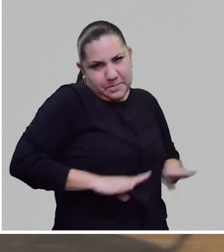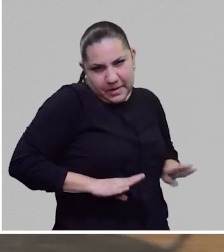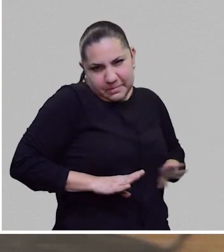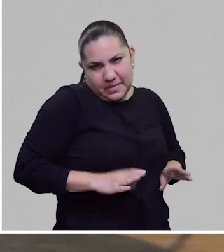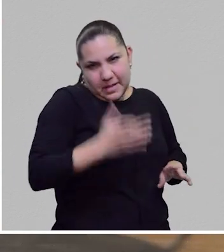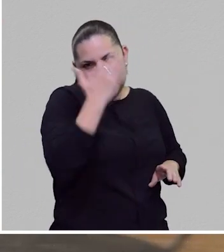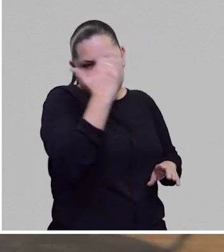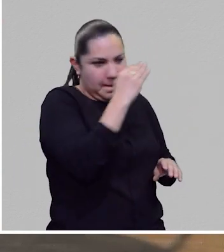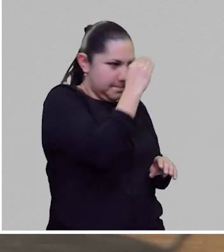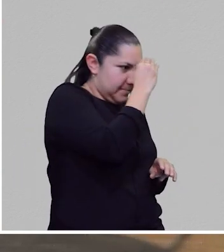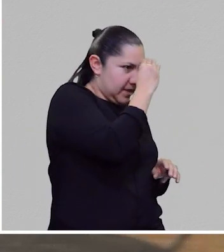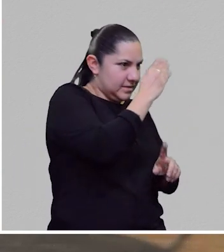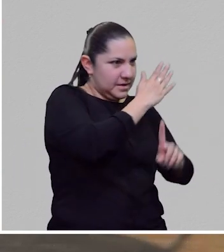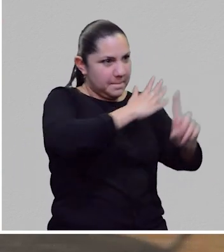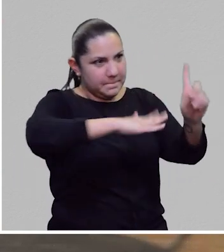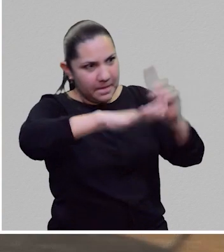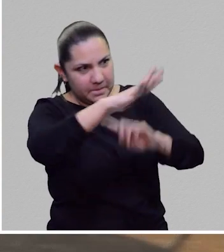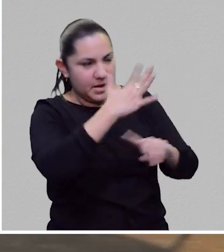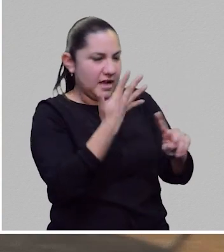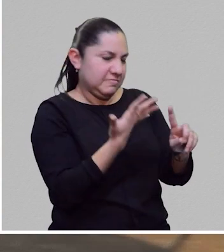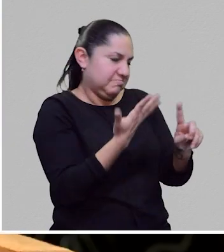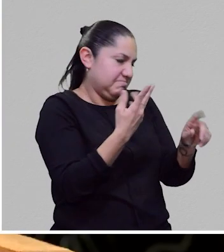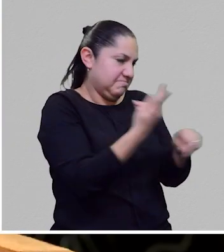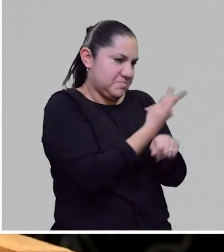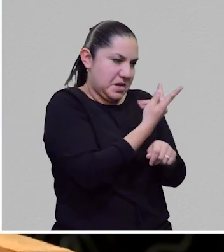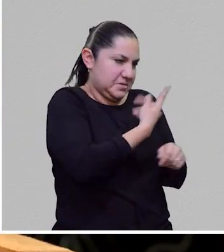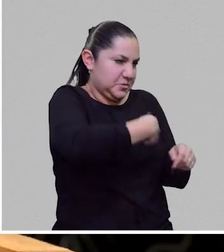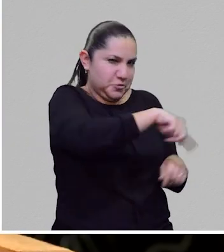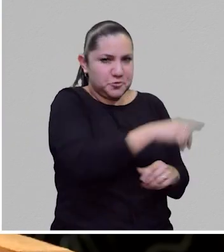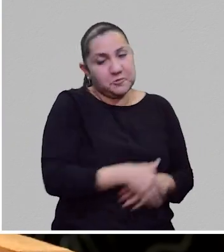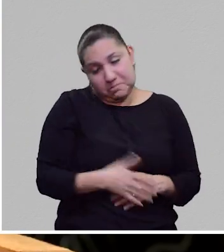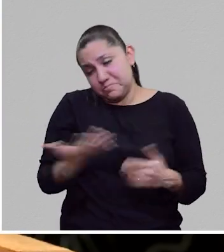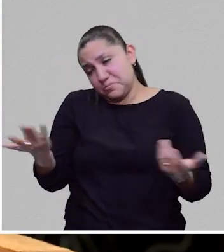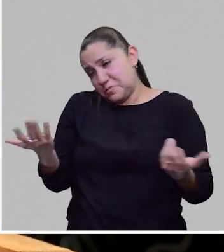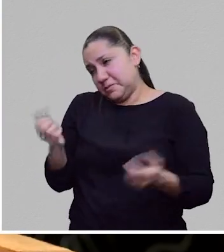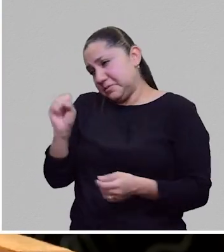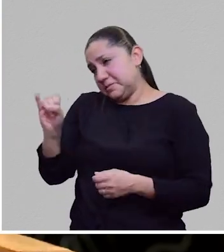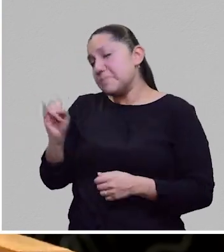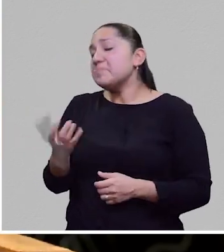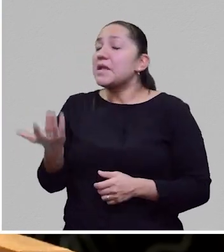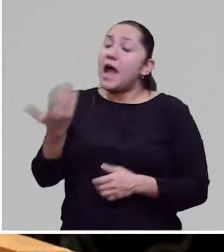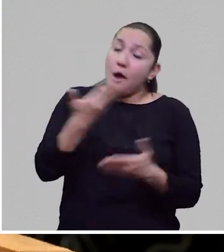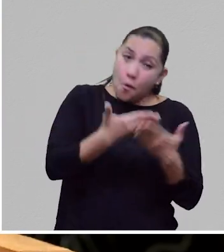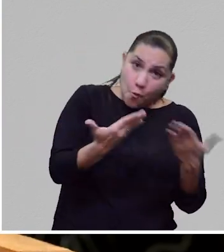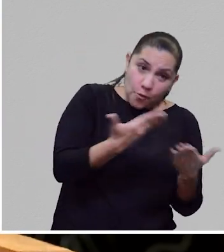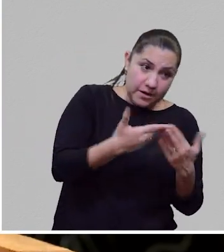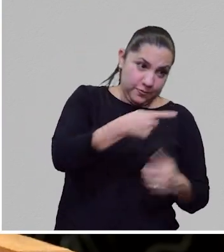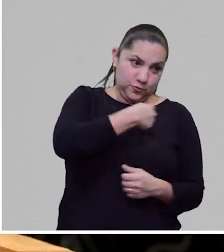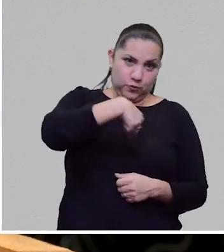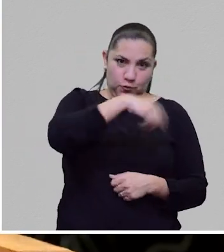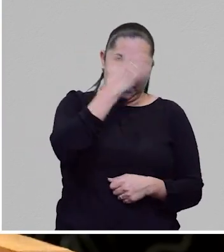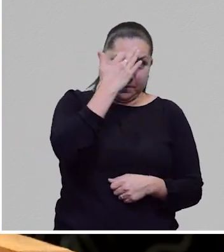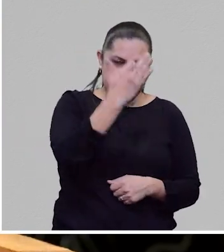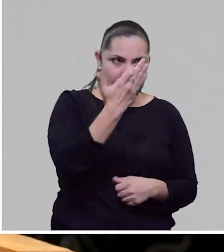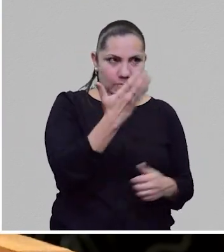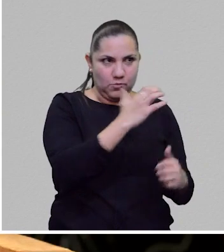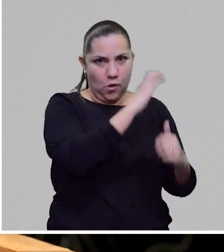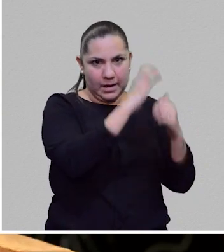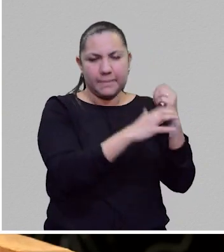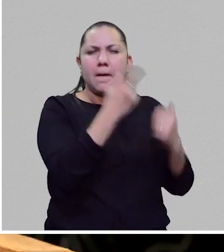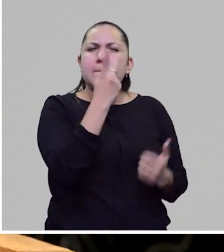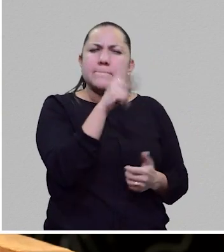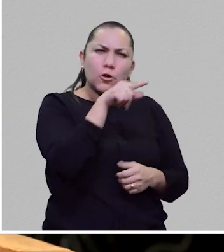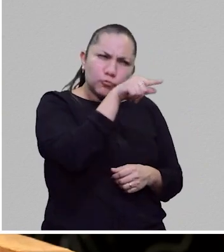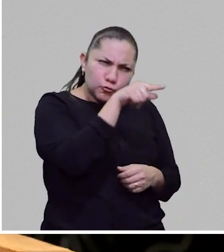¿no? Todos lo somos. Oye, se nos acabó el tiempo, pero creo que podemos... O sea, quería hablar un poco de los robots en tus libros, un poco qué